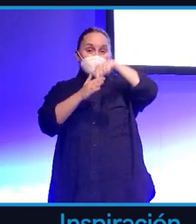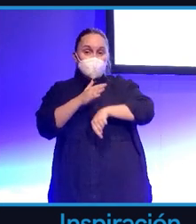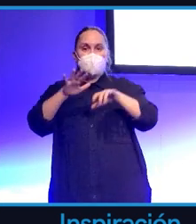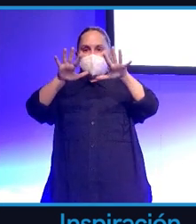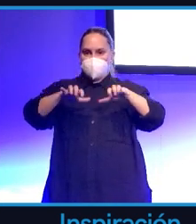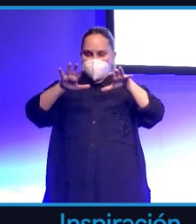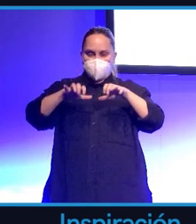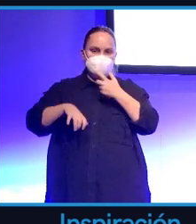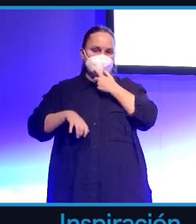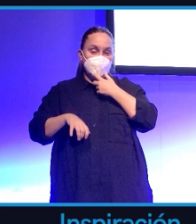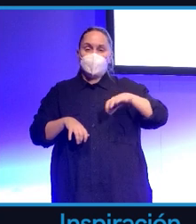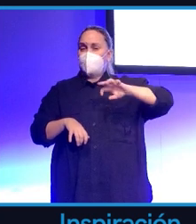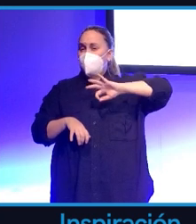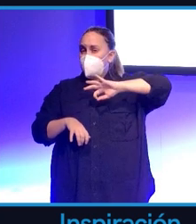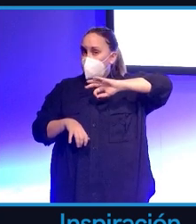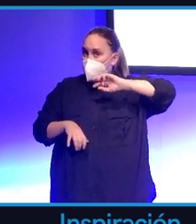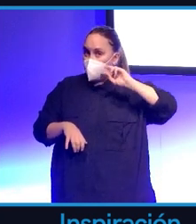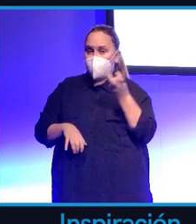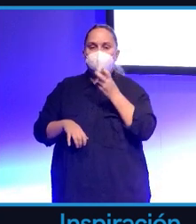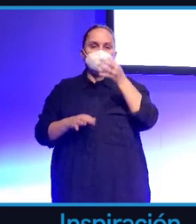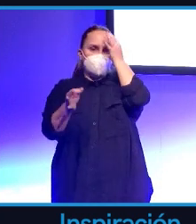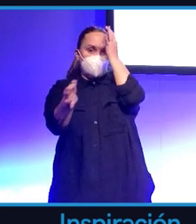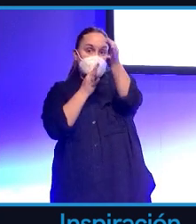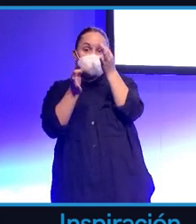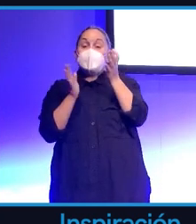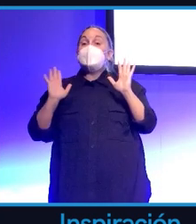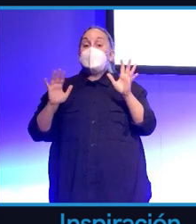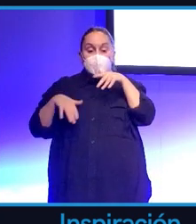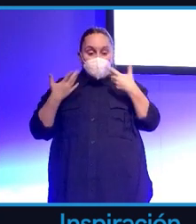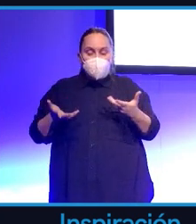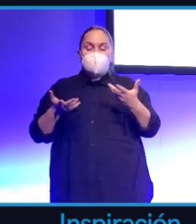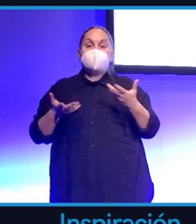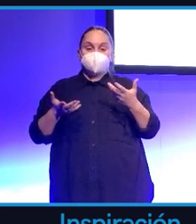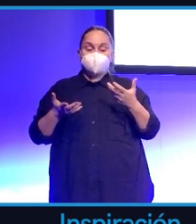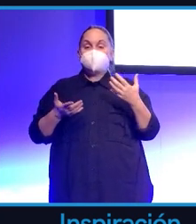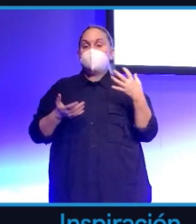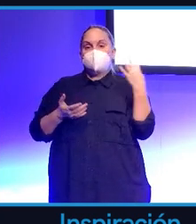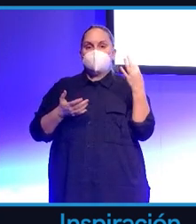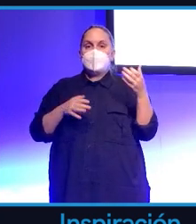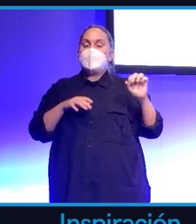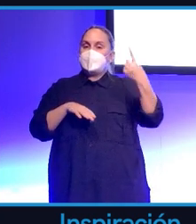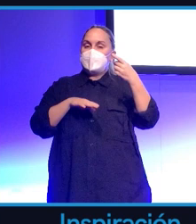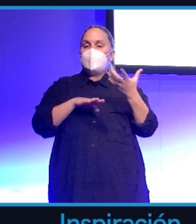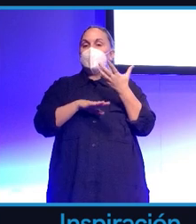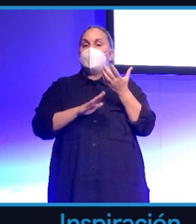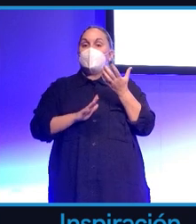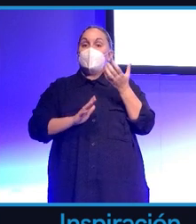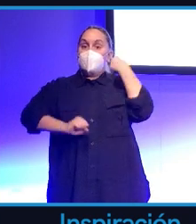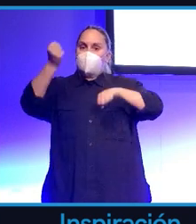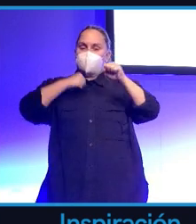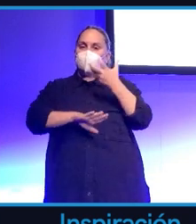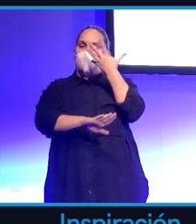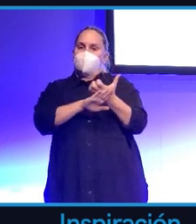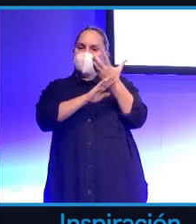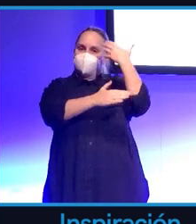cantidad de datos. Pero básicamente lo que hacen es replicar comportamientos ya observados. Cuando presentamos un comportamiento que no ha